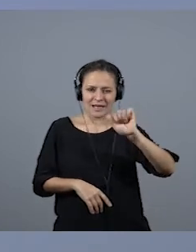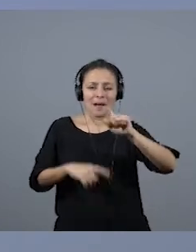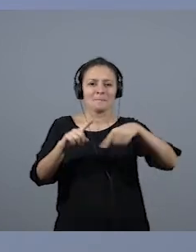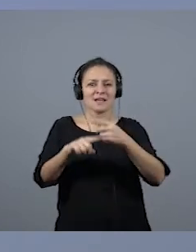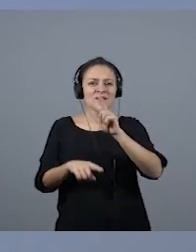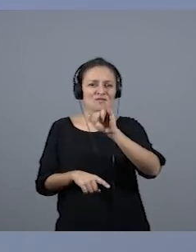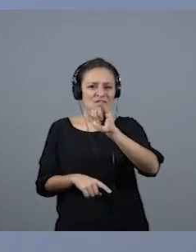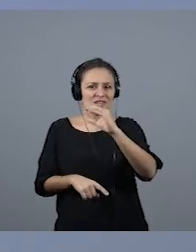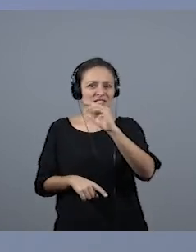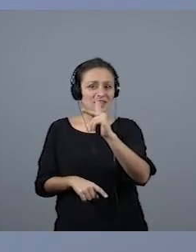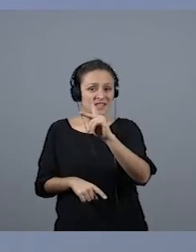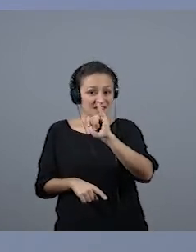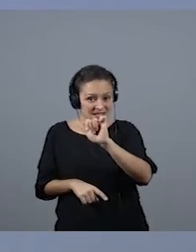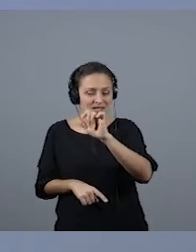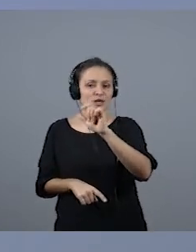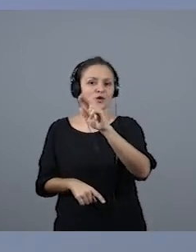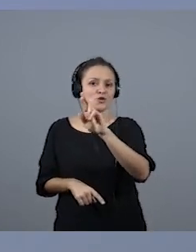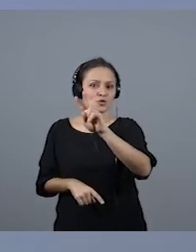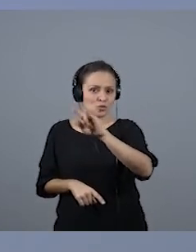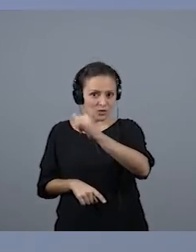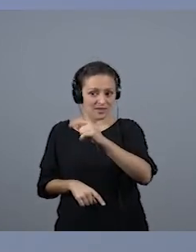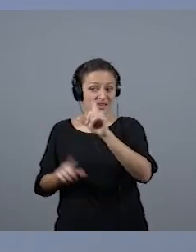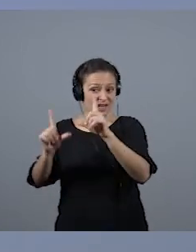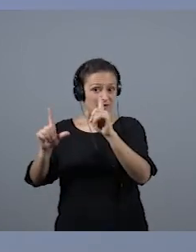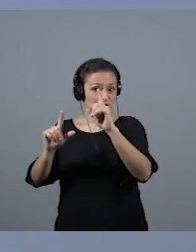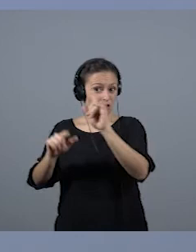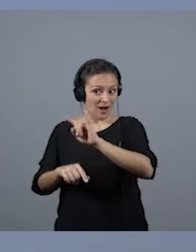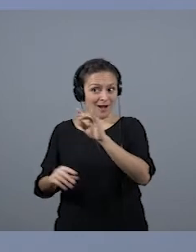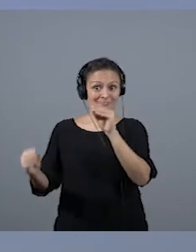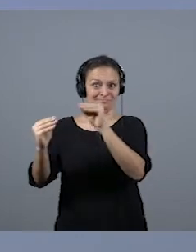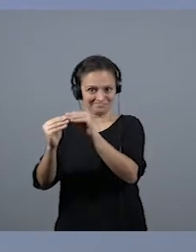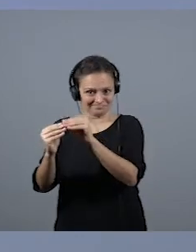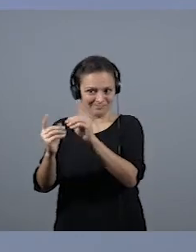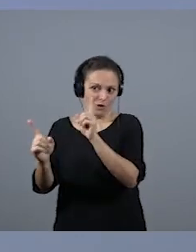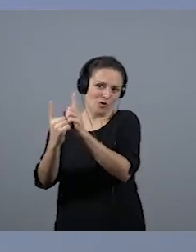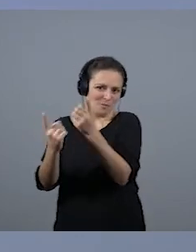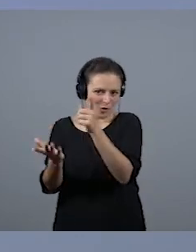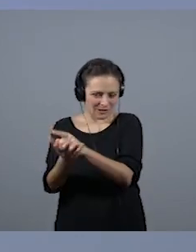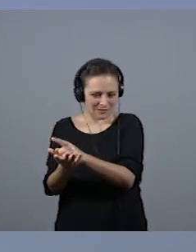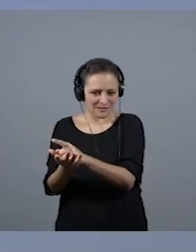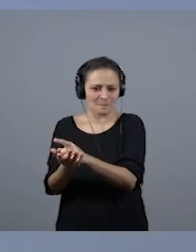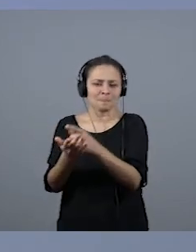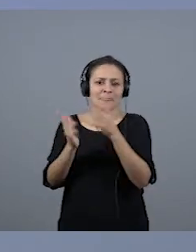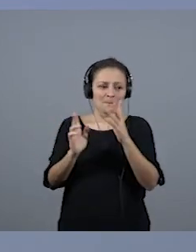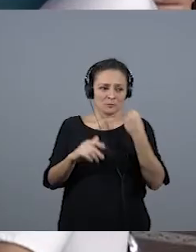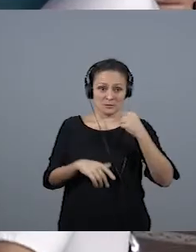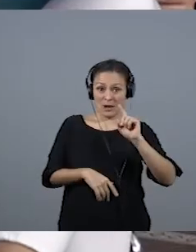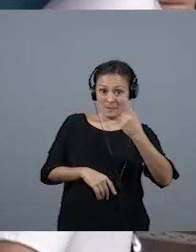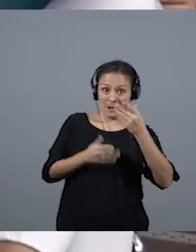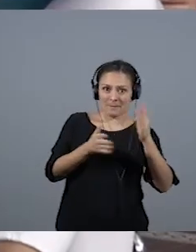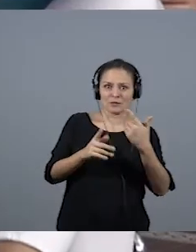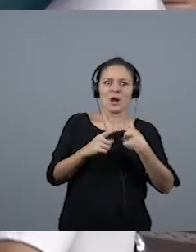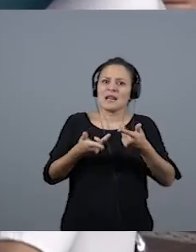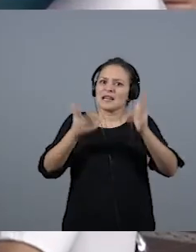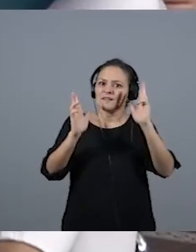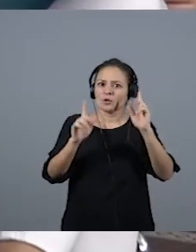Canaria. Y si digo, en Televisión Canaria, por ejemplo, cuando llegué, que tuve una mayor libertad de hacer cosas, porque eran,